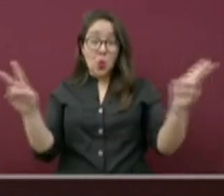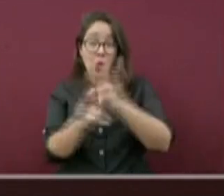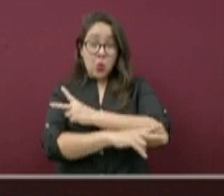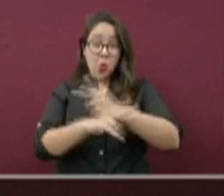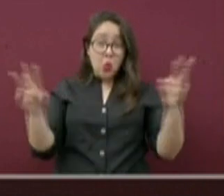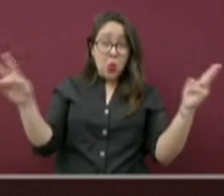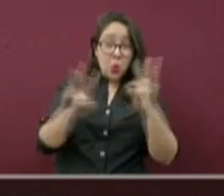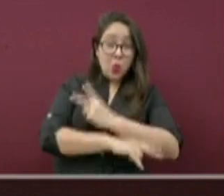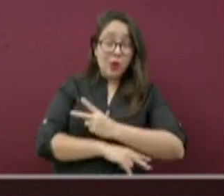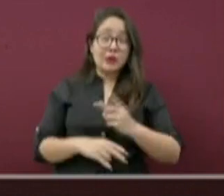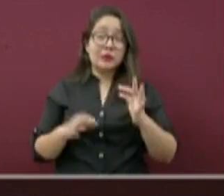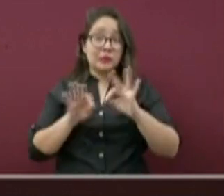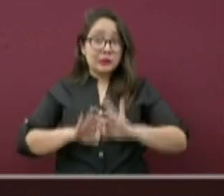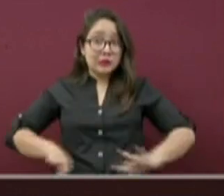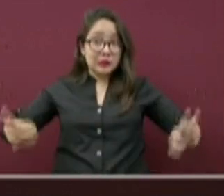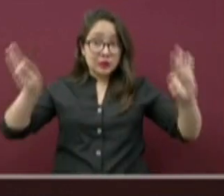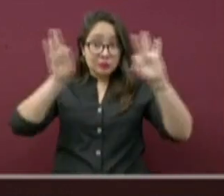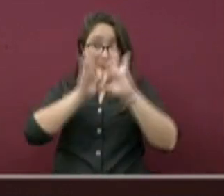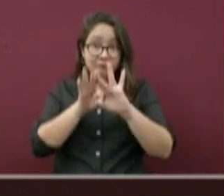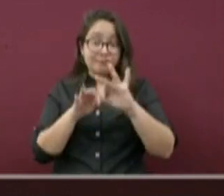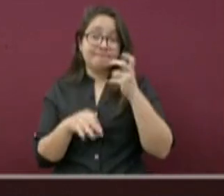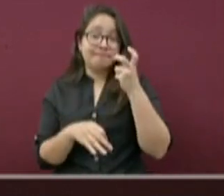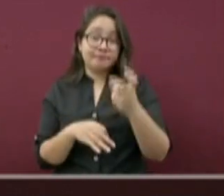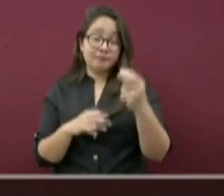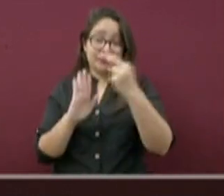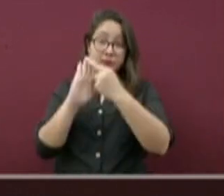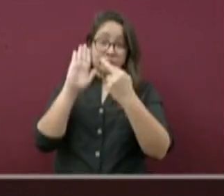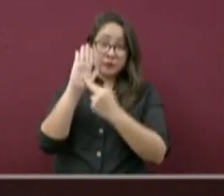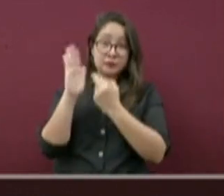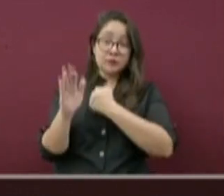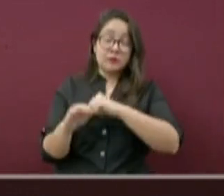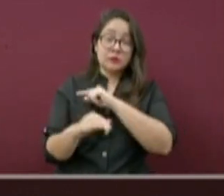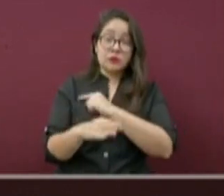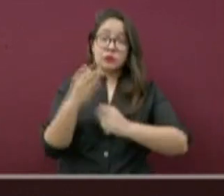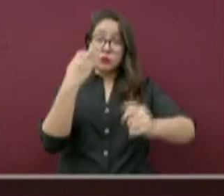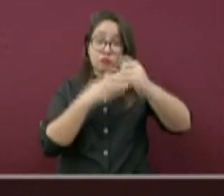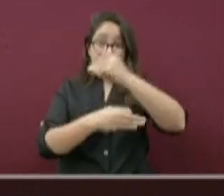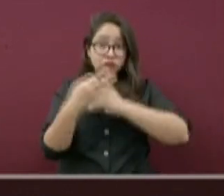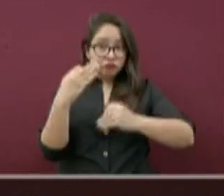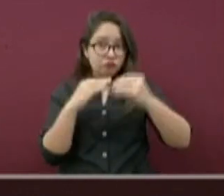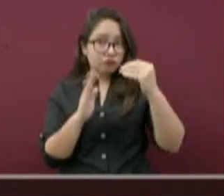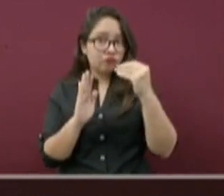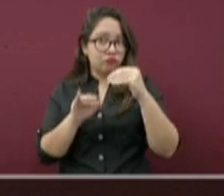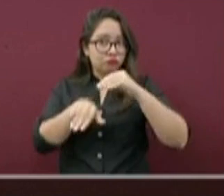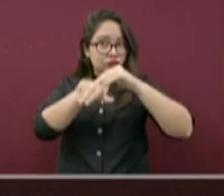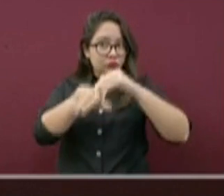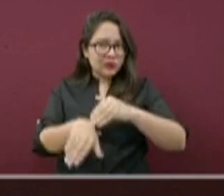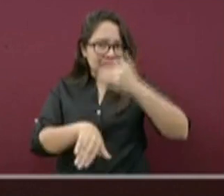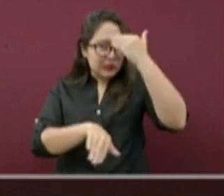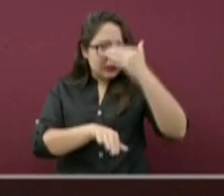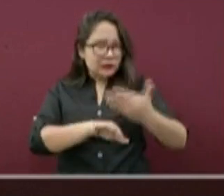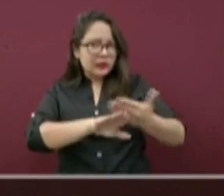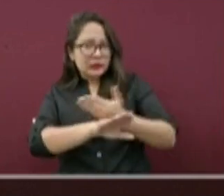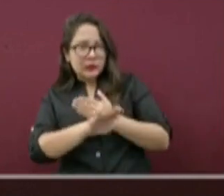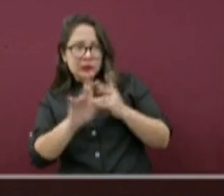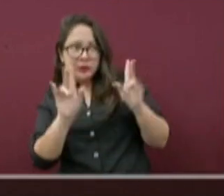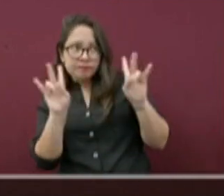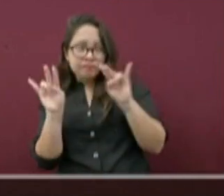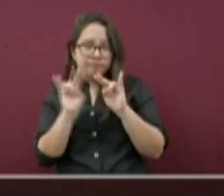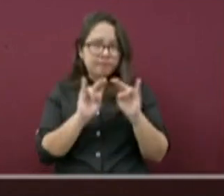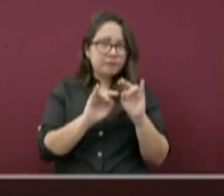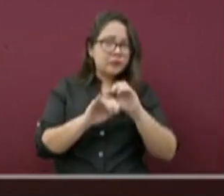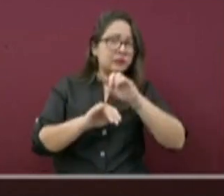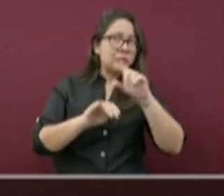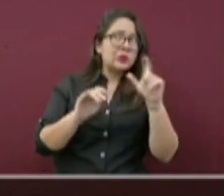por lo cual es necesario que sigan todas las recomendaciones y sepan cómo actuar antes, durante y después de dichos